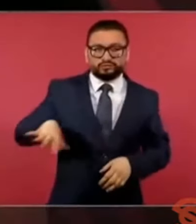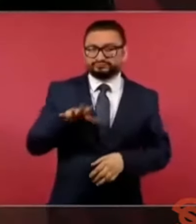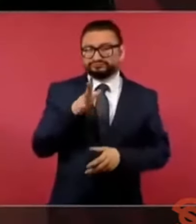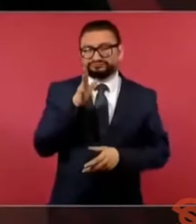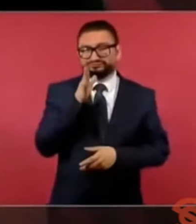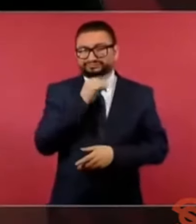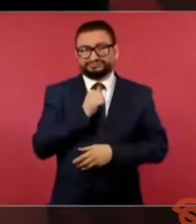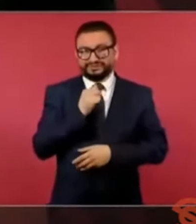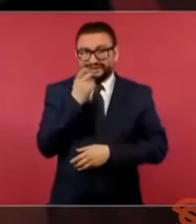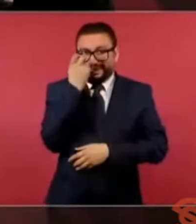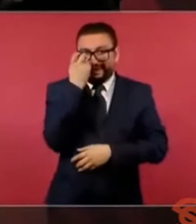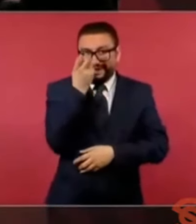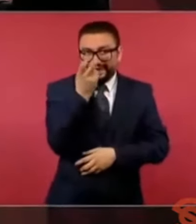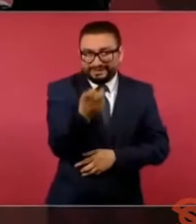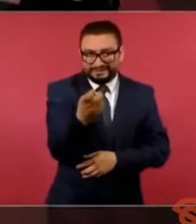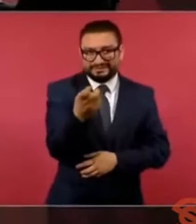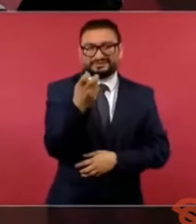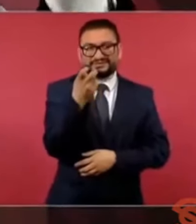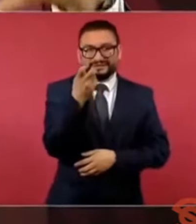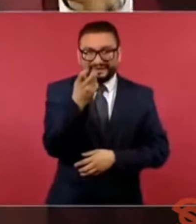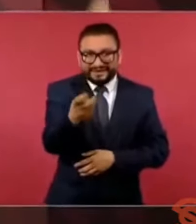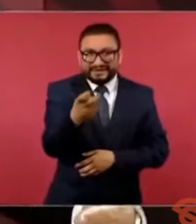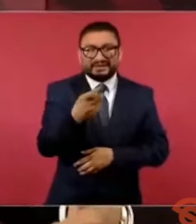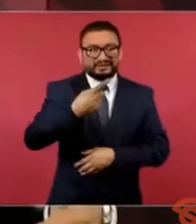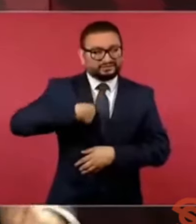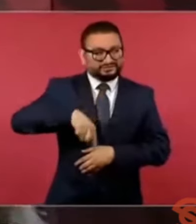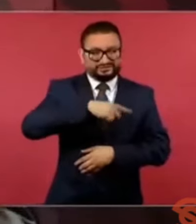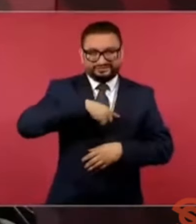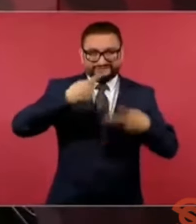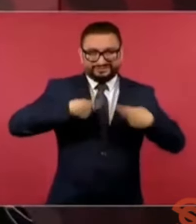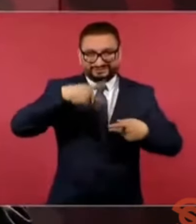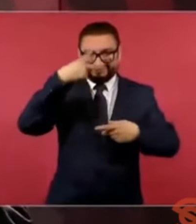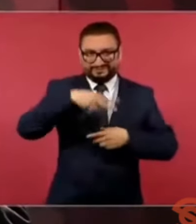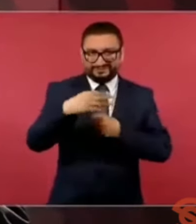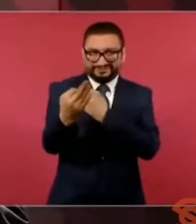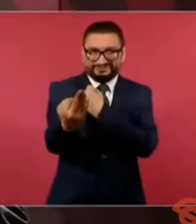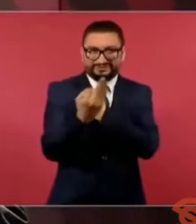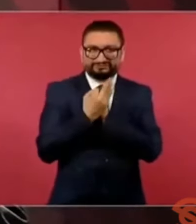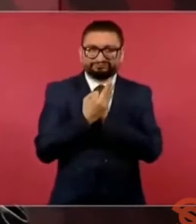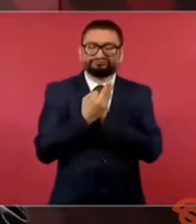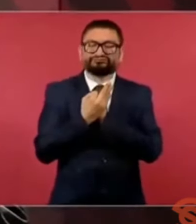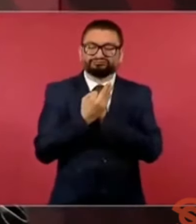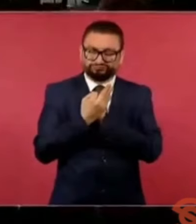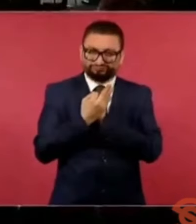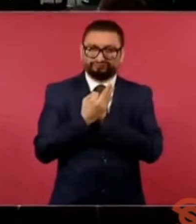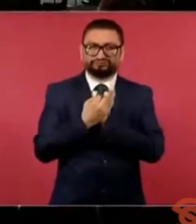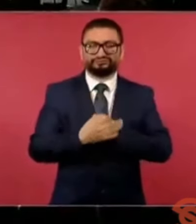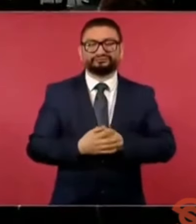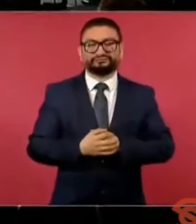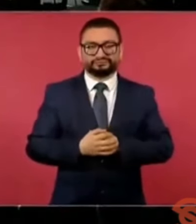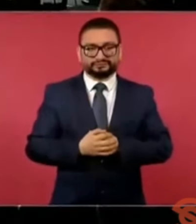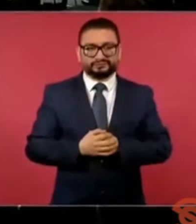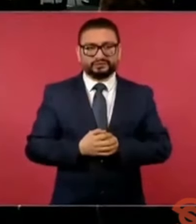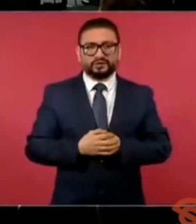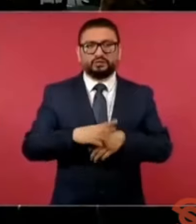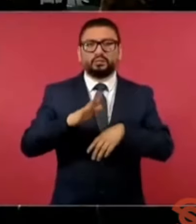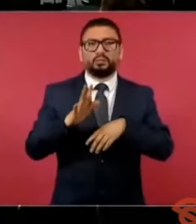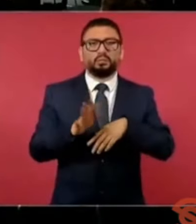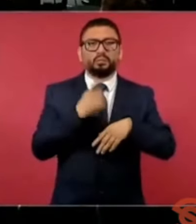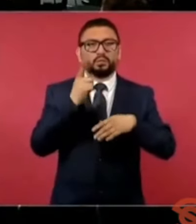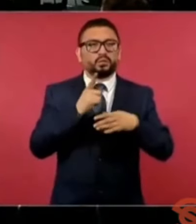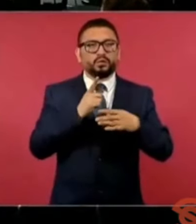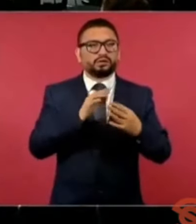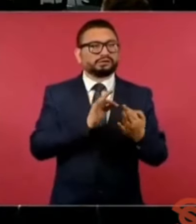es lo que nos ha protegido frente a todas las